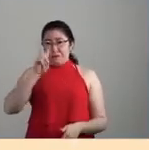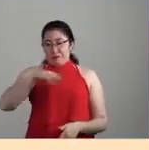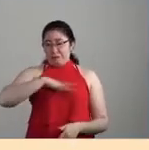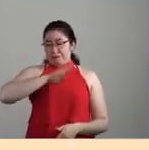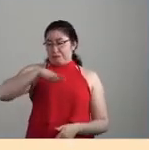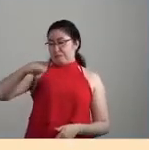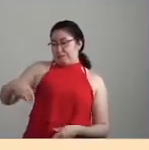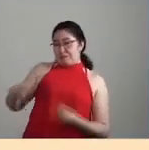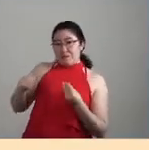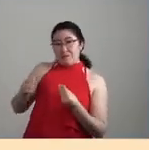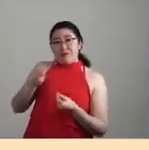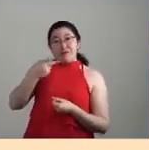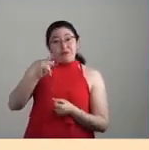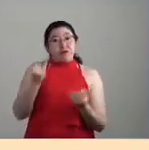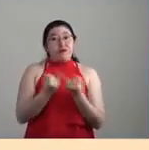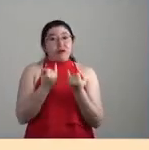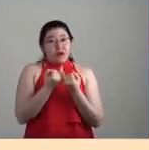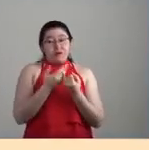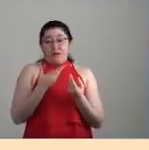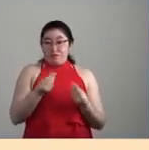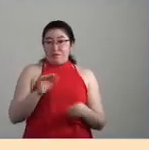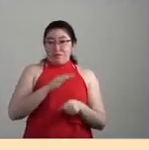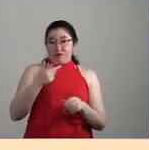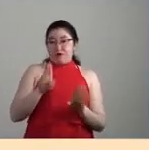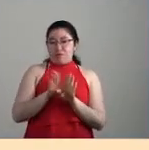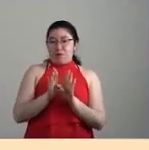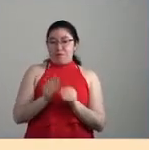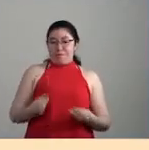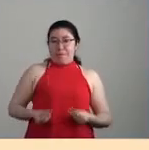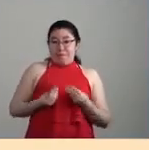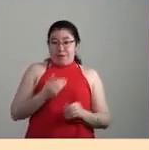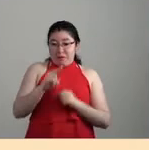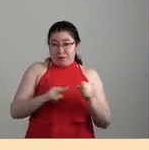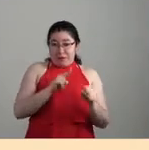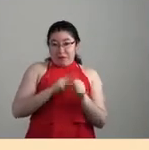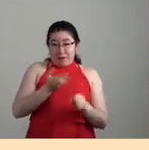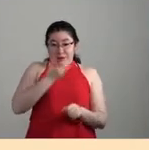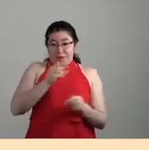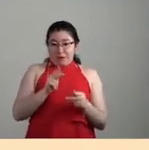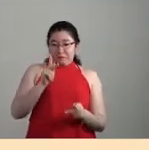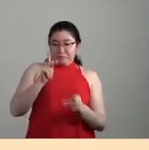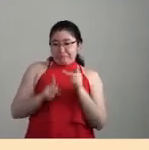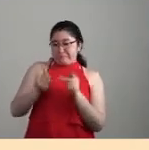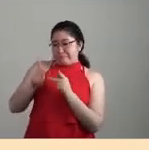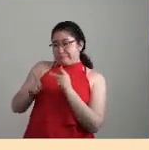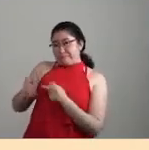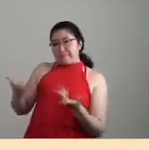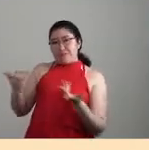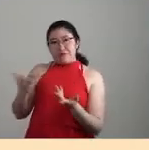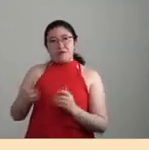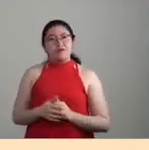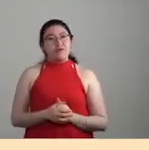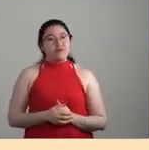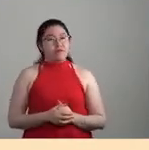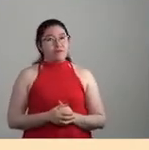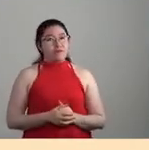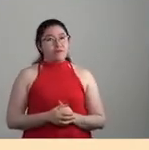pero sí es lo suficientemente grave como para interrumpir la vida económica, por ejemplo, aquí en Madrid están a punto de volver a cerrar otra vez la ciudad